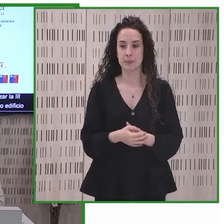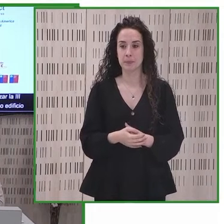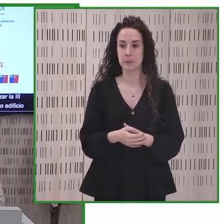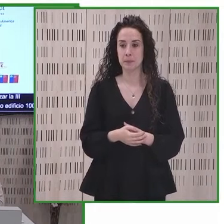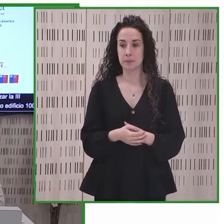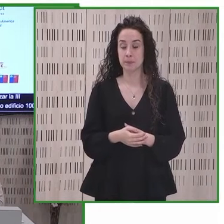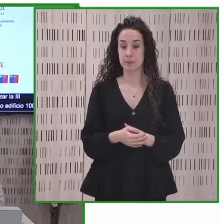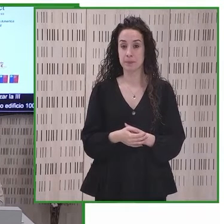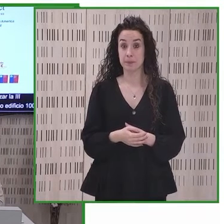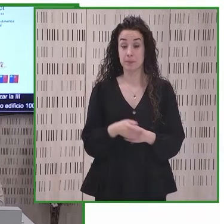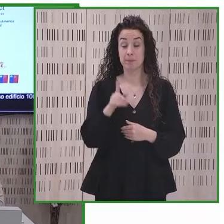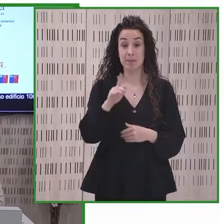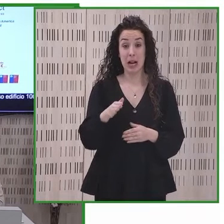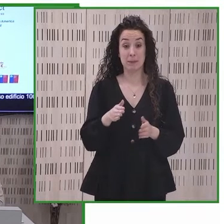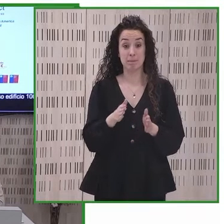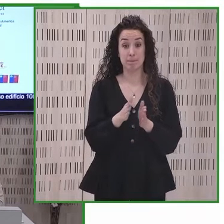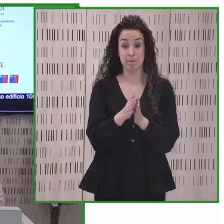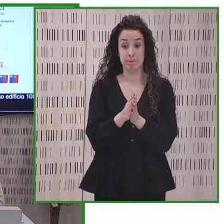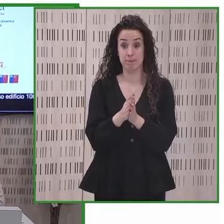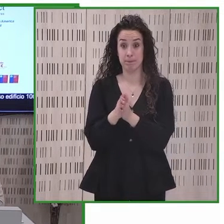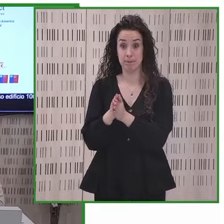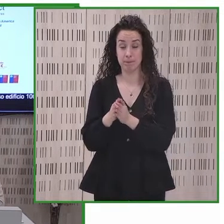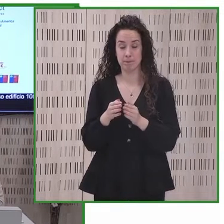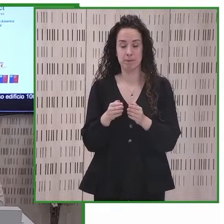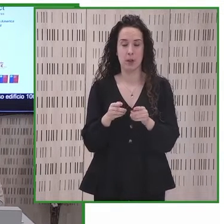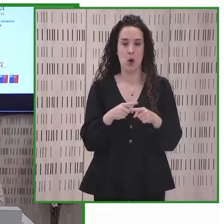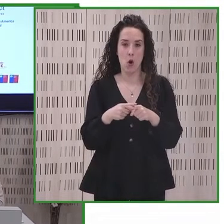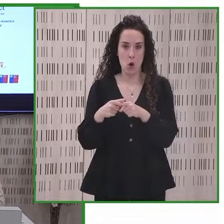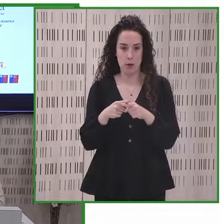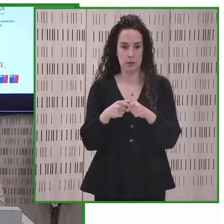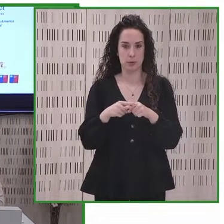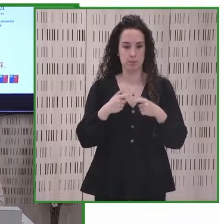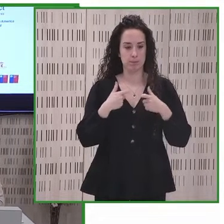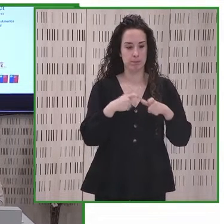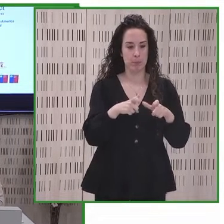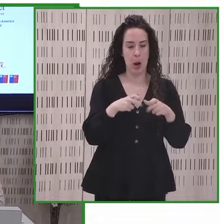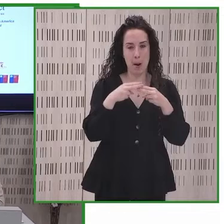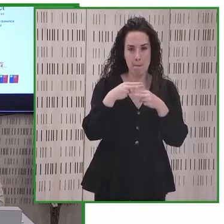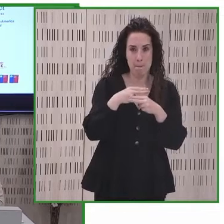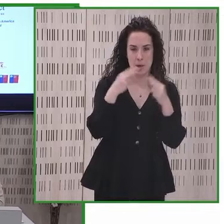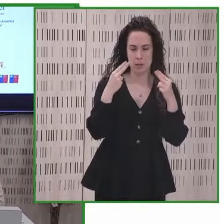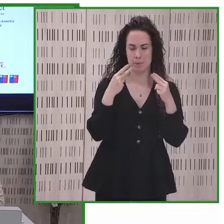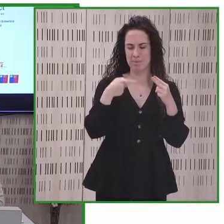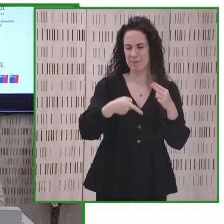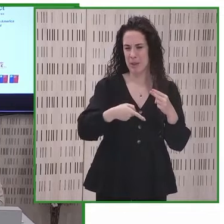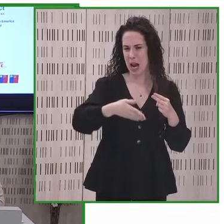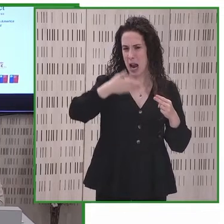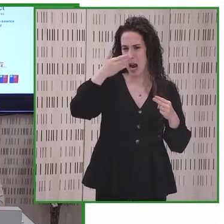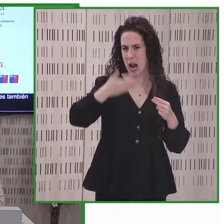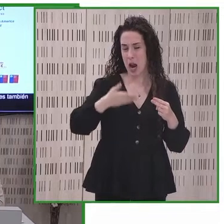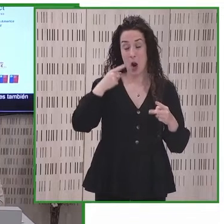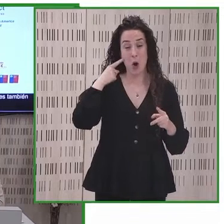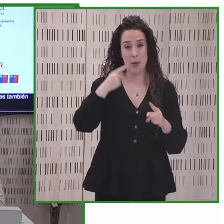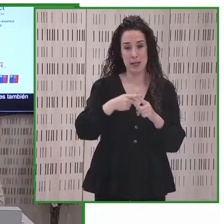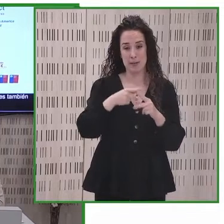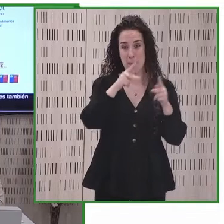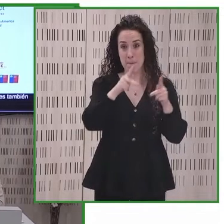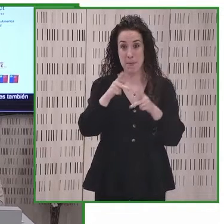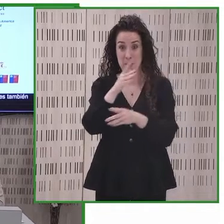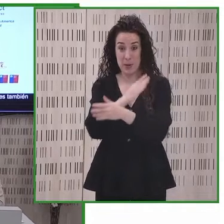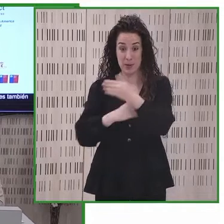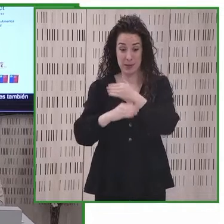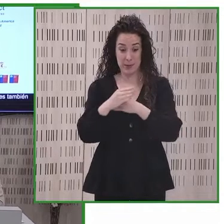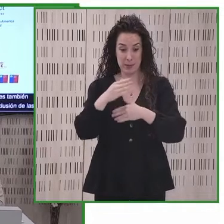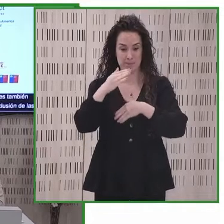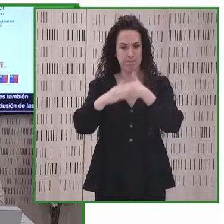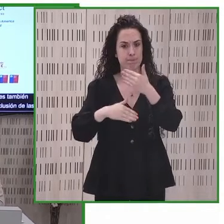Bueno, la colaboración con el sector público es también fundamental para avanzar en la plena inclusión de las personas con discapacidad, sobre todo en materia